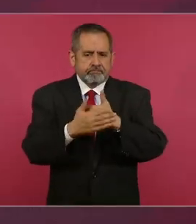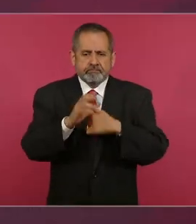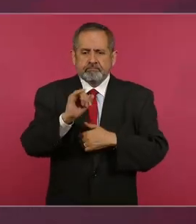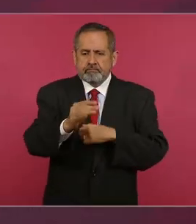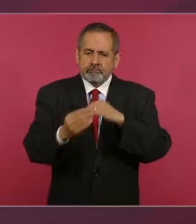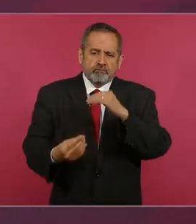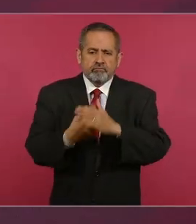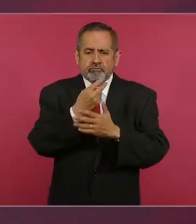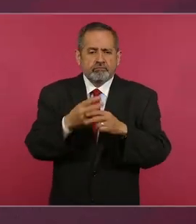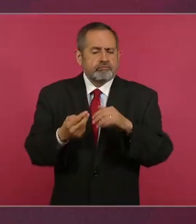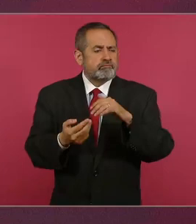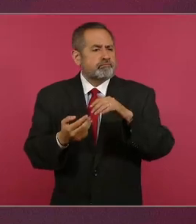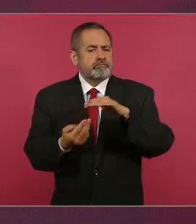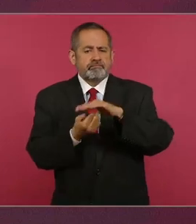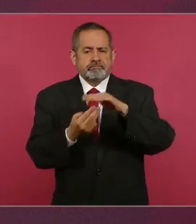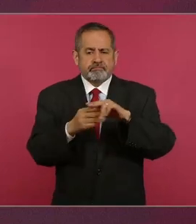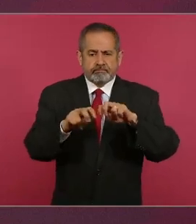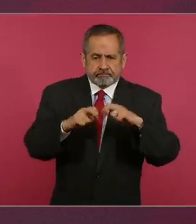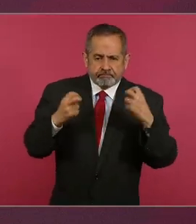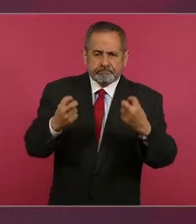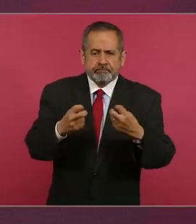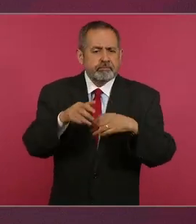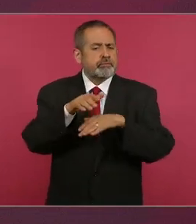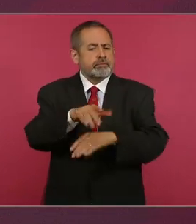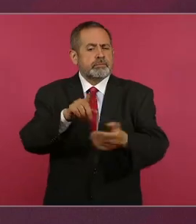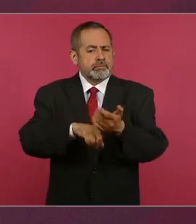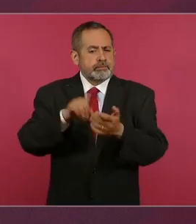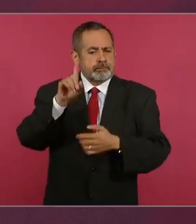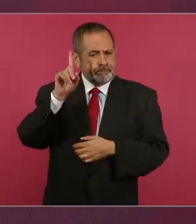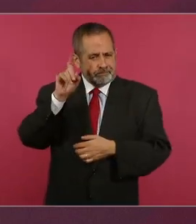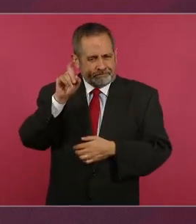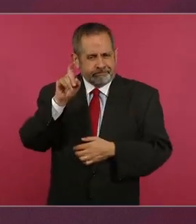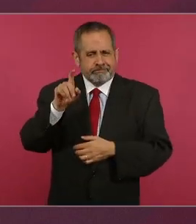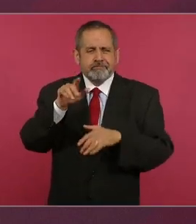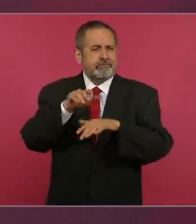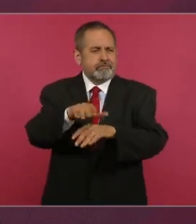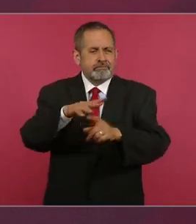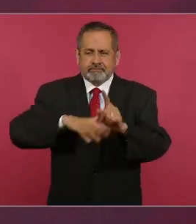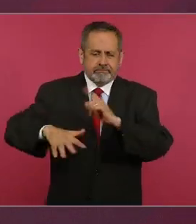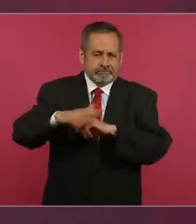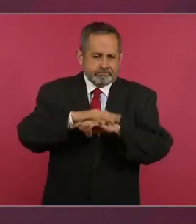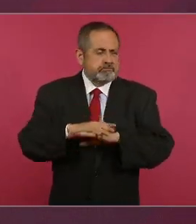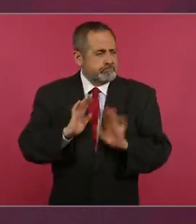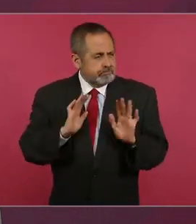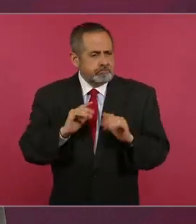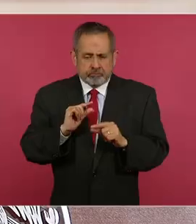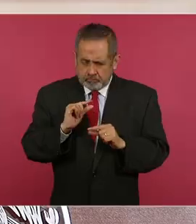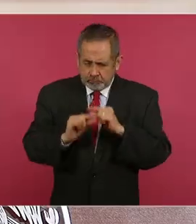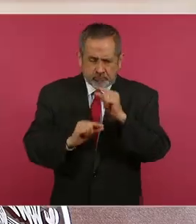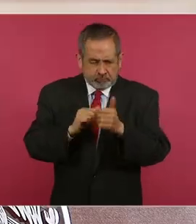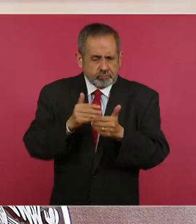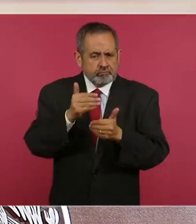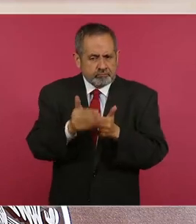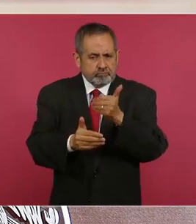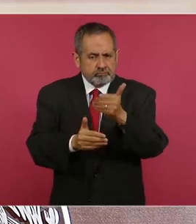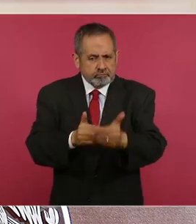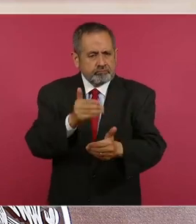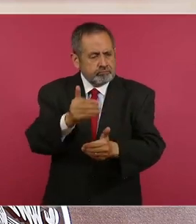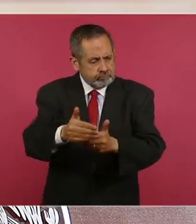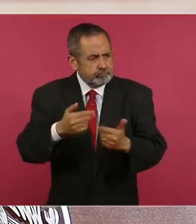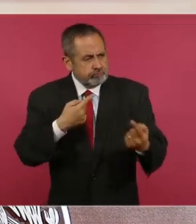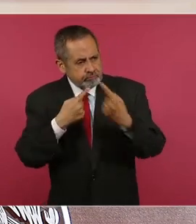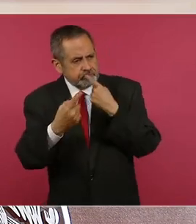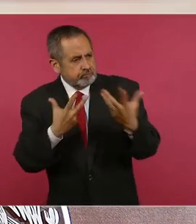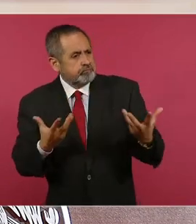todo lo que tiene que ver con el acceso al agua y el tema ambiental. Entonces, vamos a ir por pasos, vamos a establecer